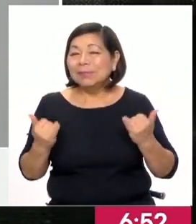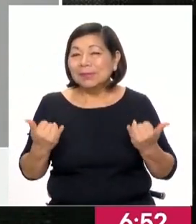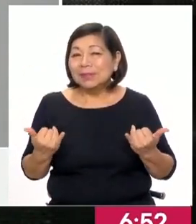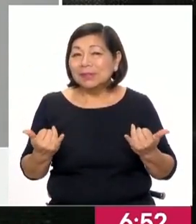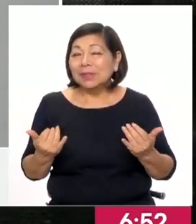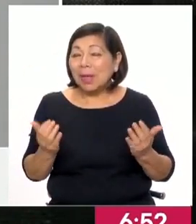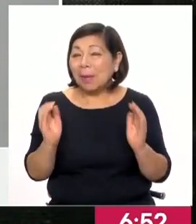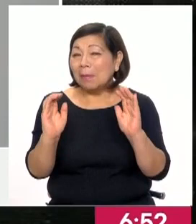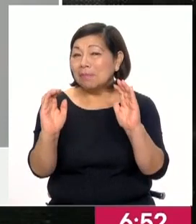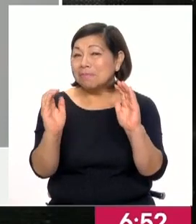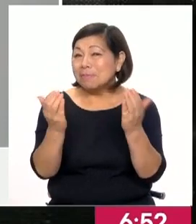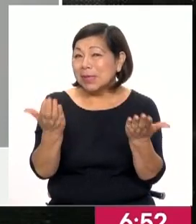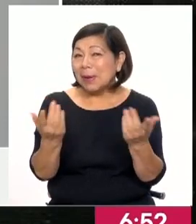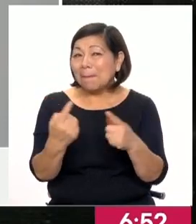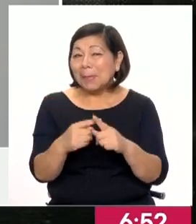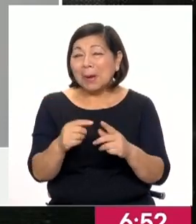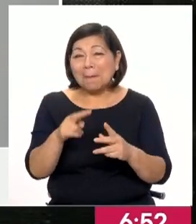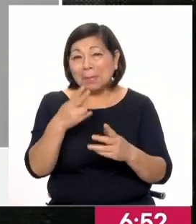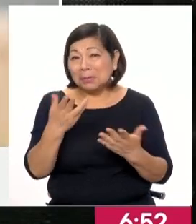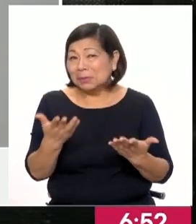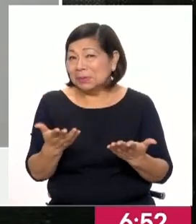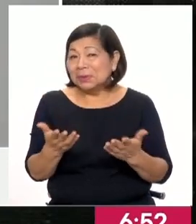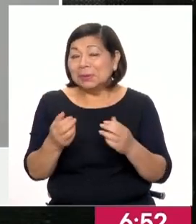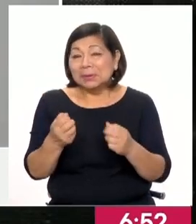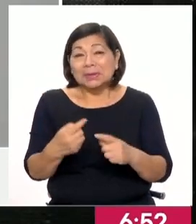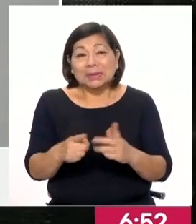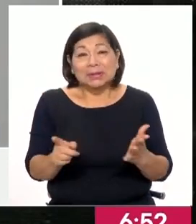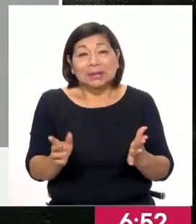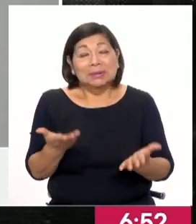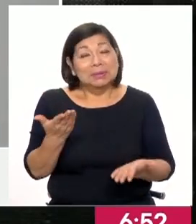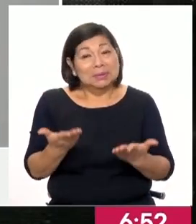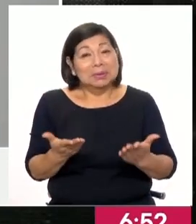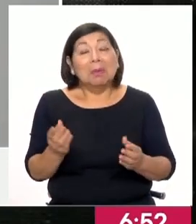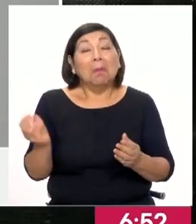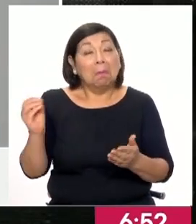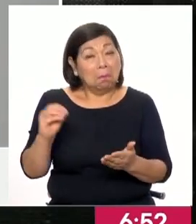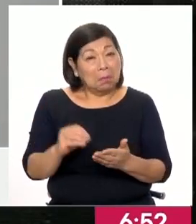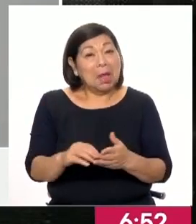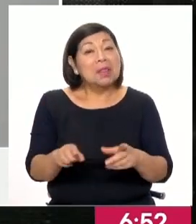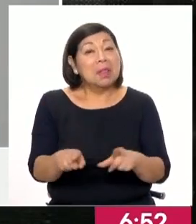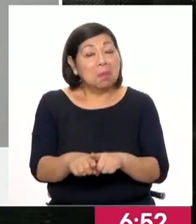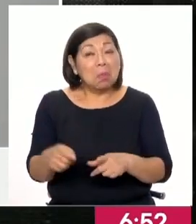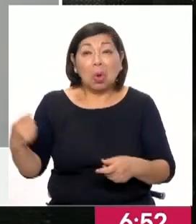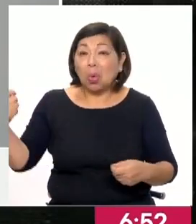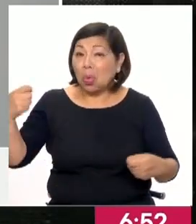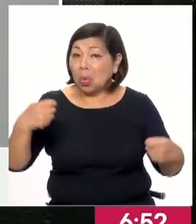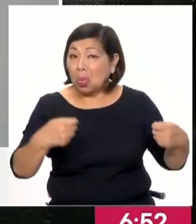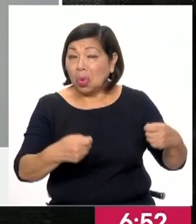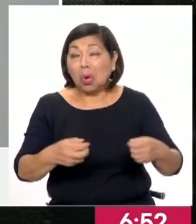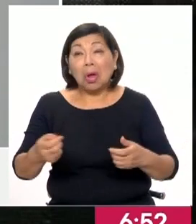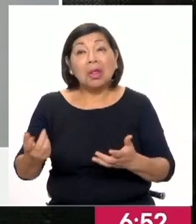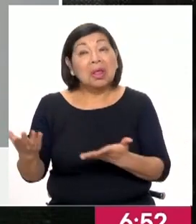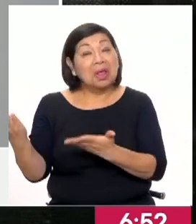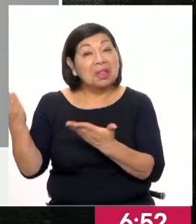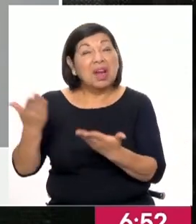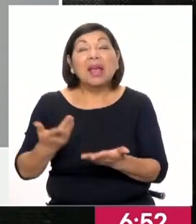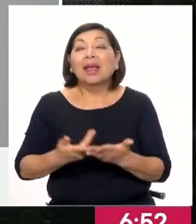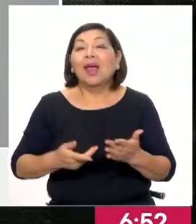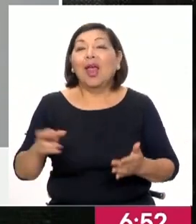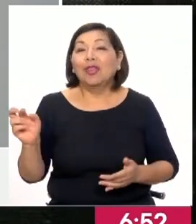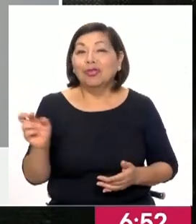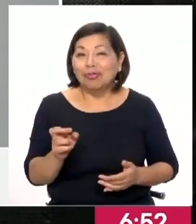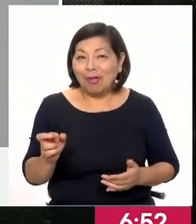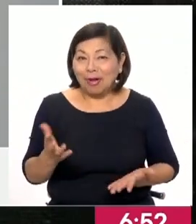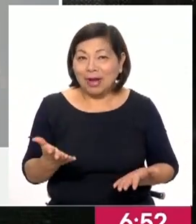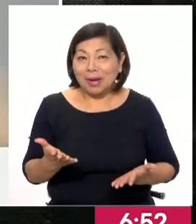comparación, Perú sale bien posicionado y eso puede estar atrayendo también inversión y dólares al país. Entonces, yo diría